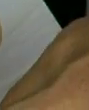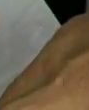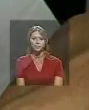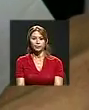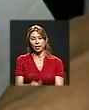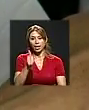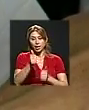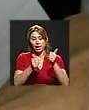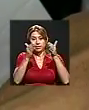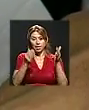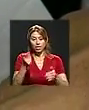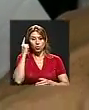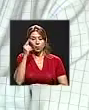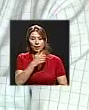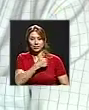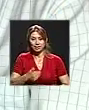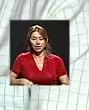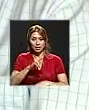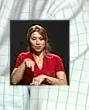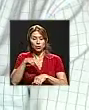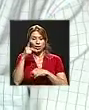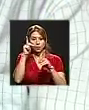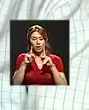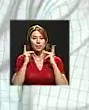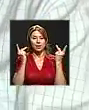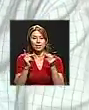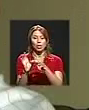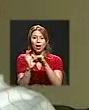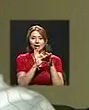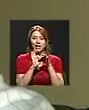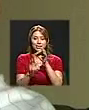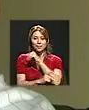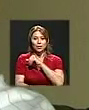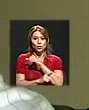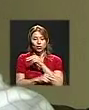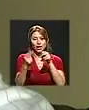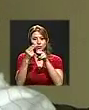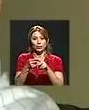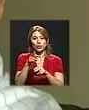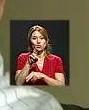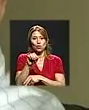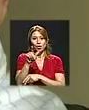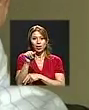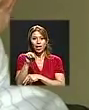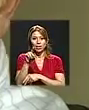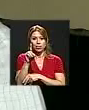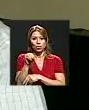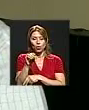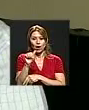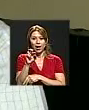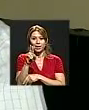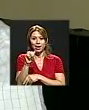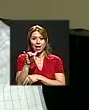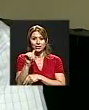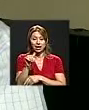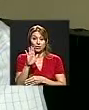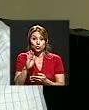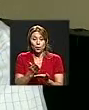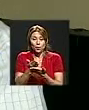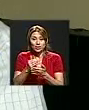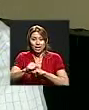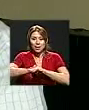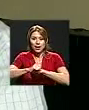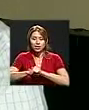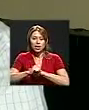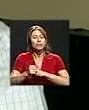El candidato para presidente de la República por el partido Alianza Patriótica, Orlando Araya, dentro de su propuesta de campaña, apuesta por una Costa Rica